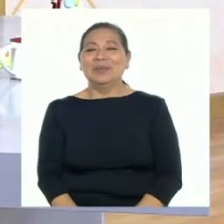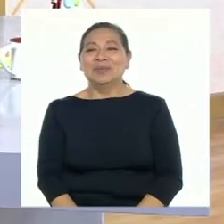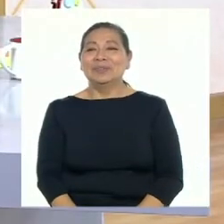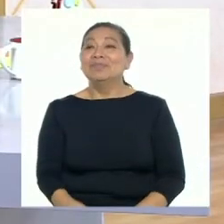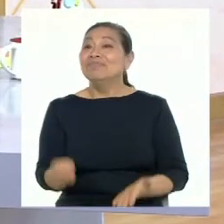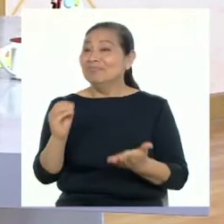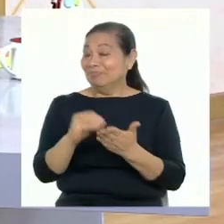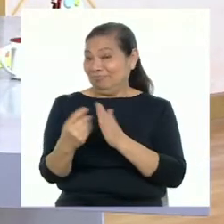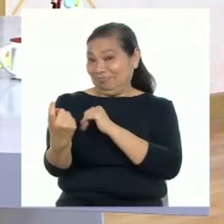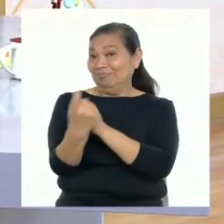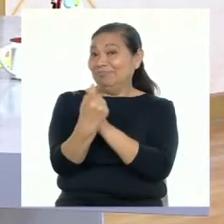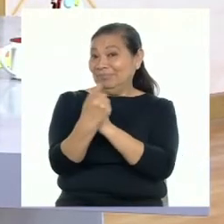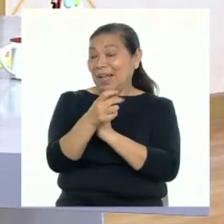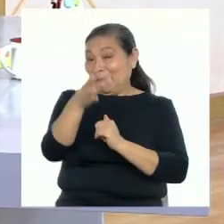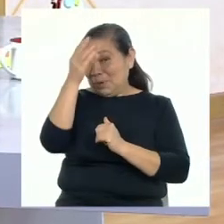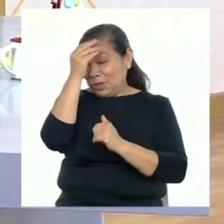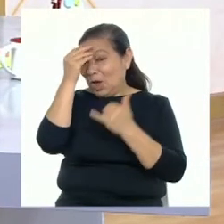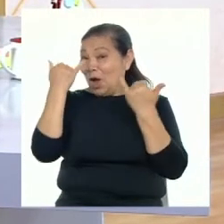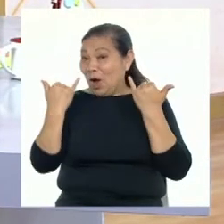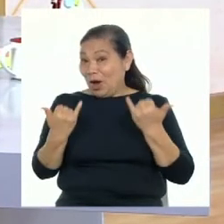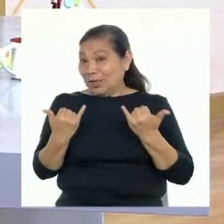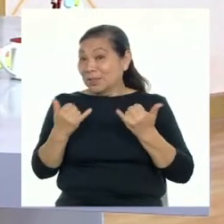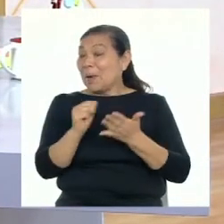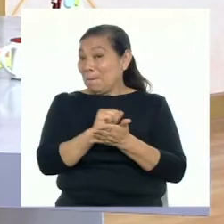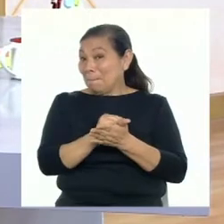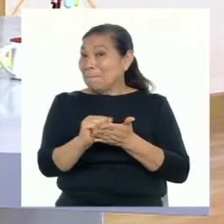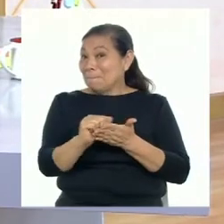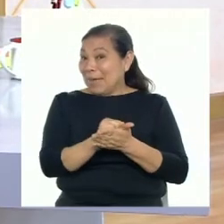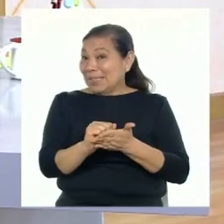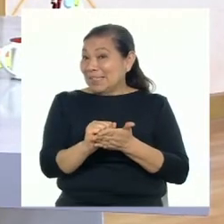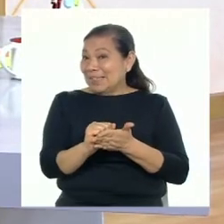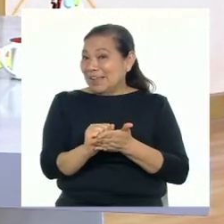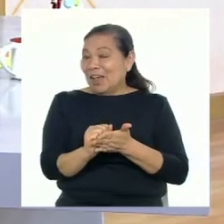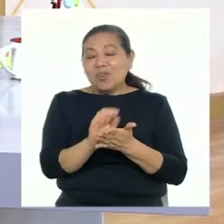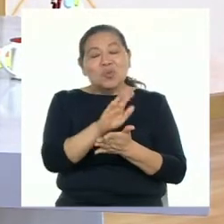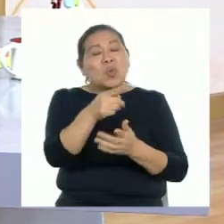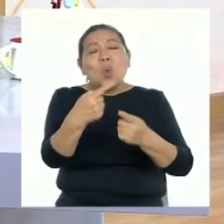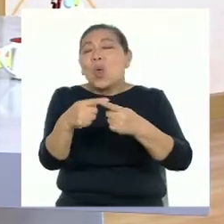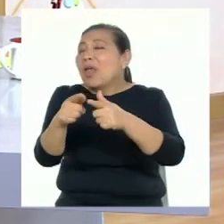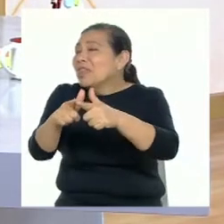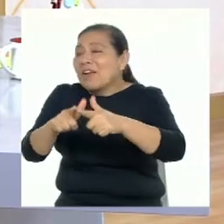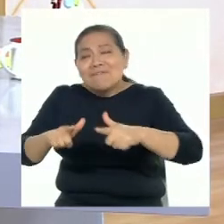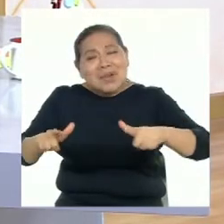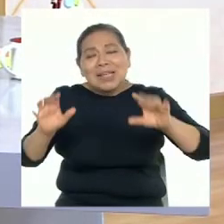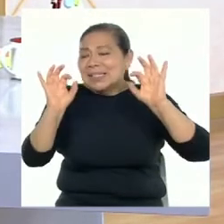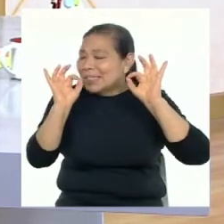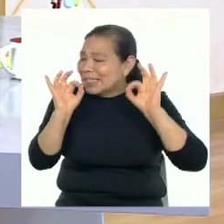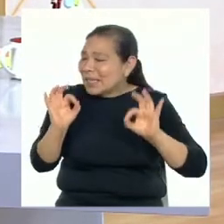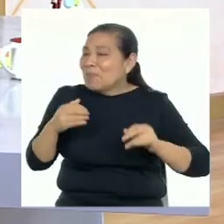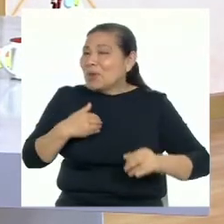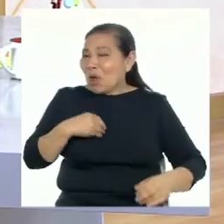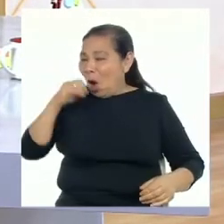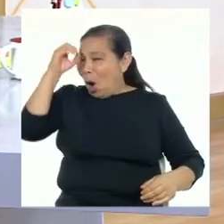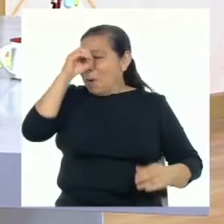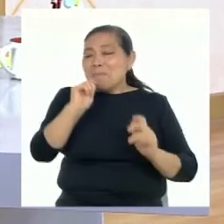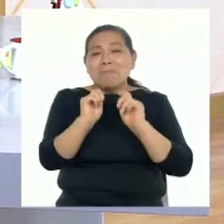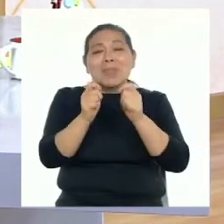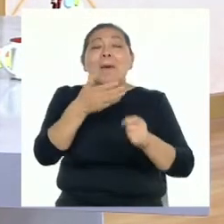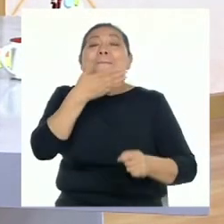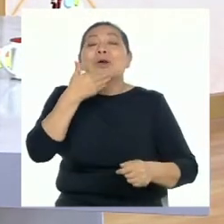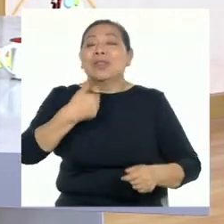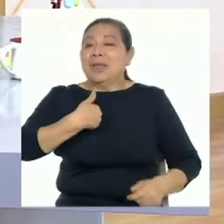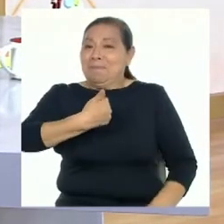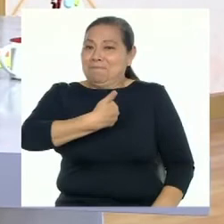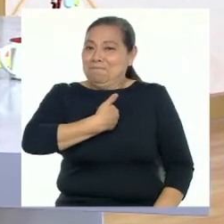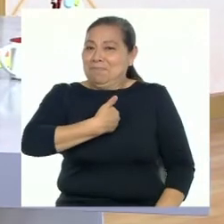Una de las lecciones que he aprendido durante estos meses es que, esté donde esté, siempre tengo la oportunidad de dar lo mejor